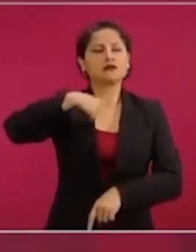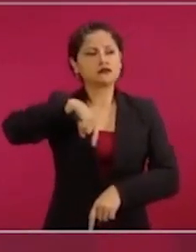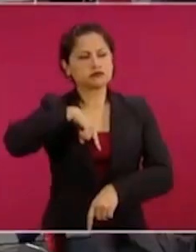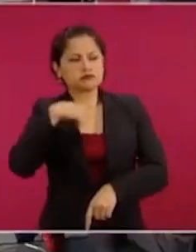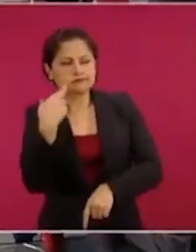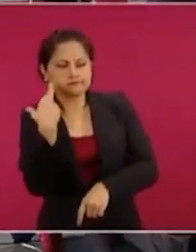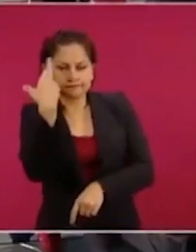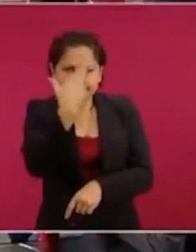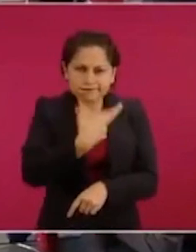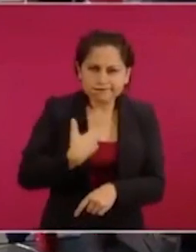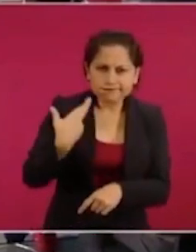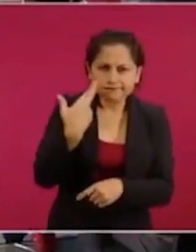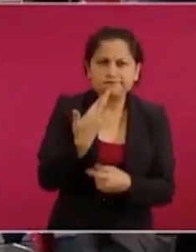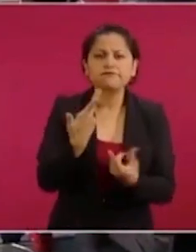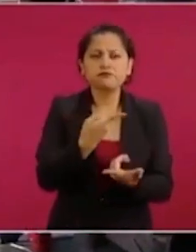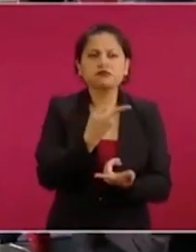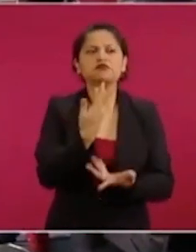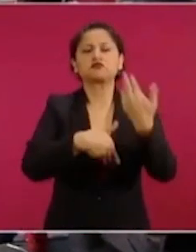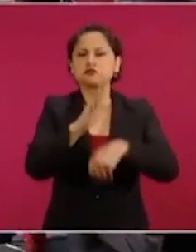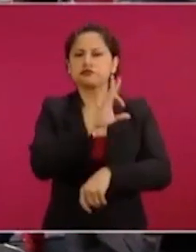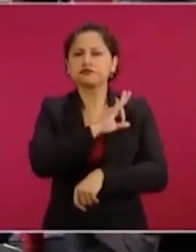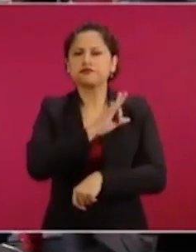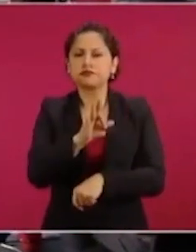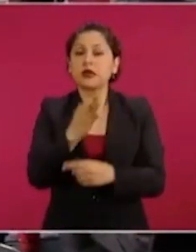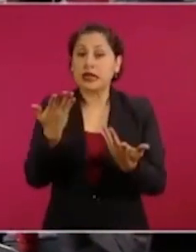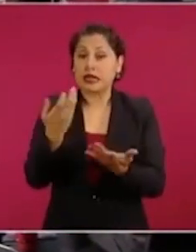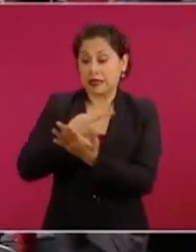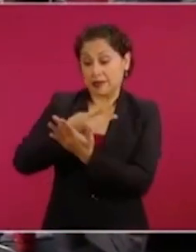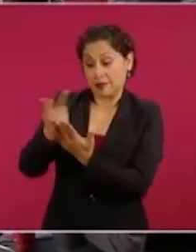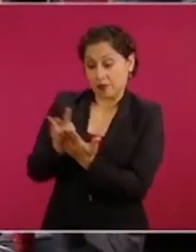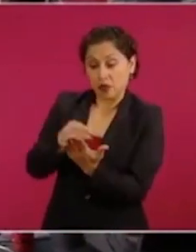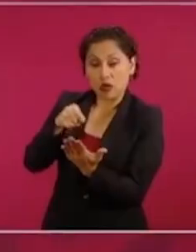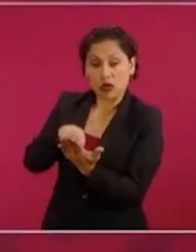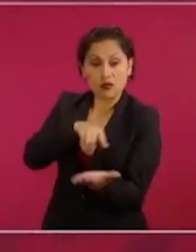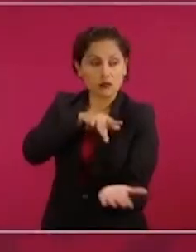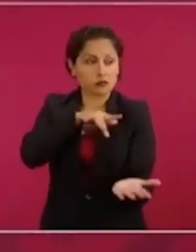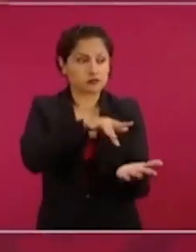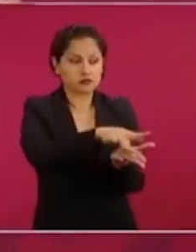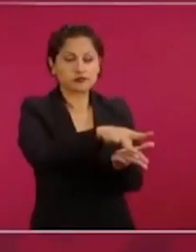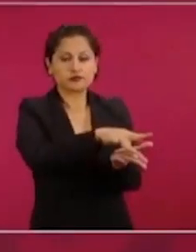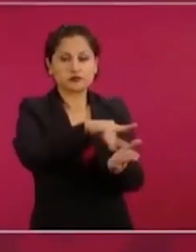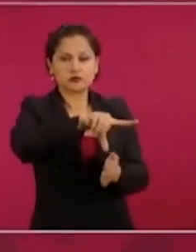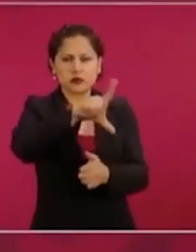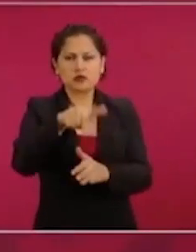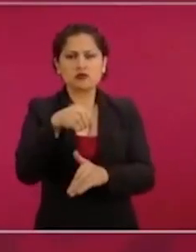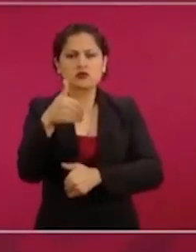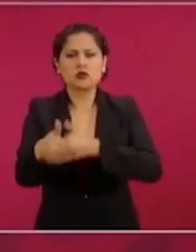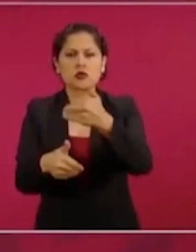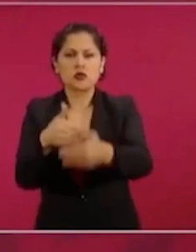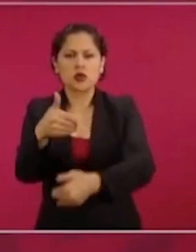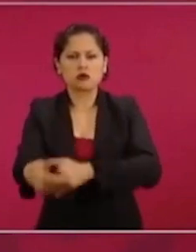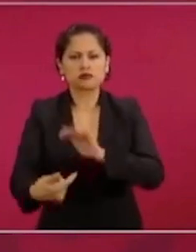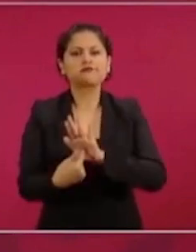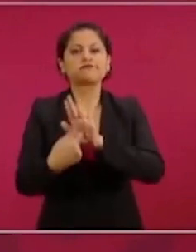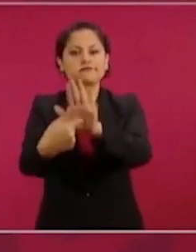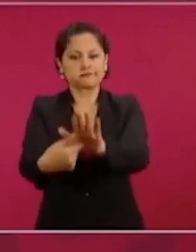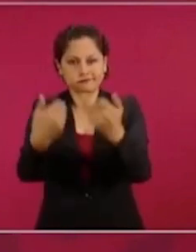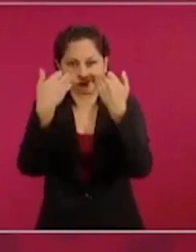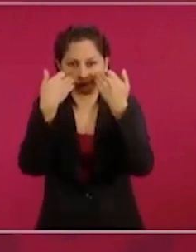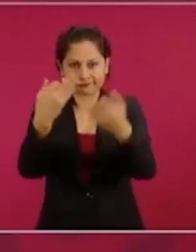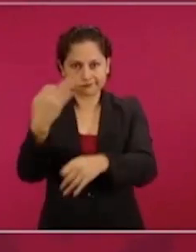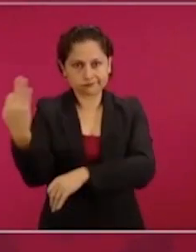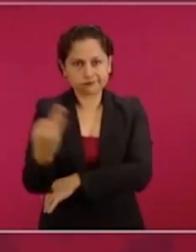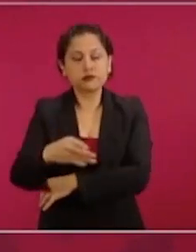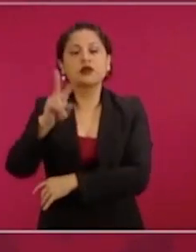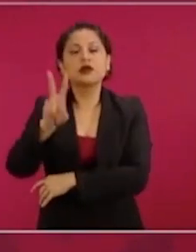adelante este programa va a quedar demostrado que al menos los más de 300 mil tandas